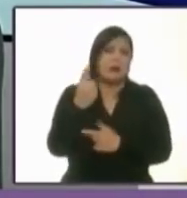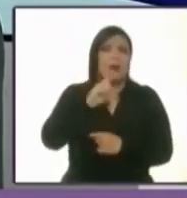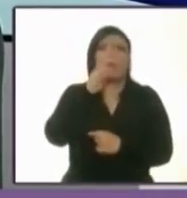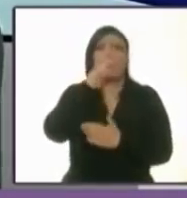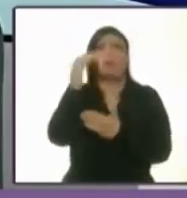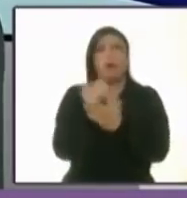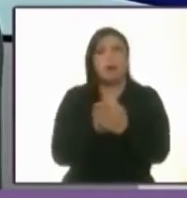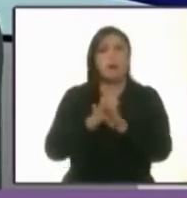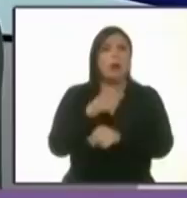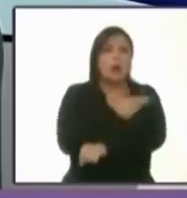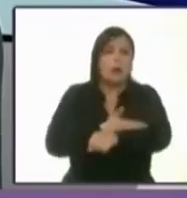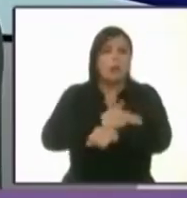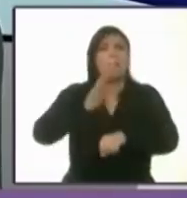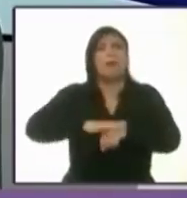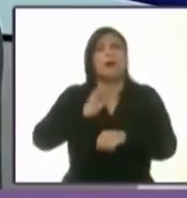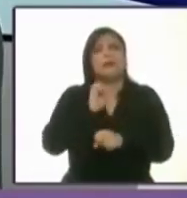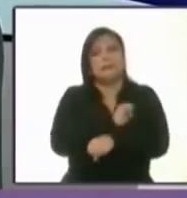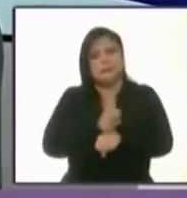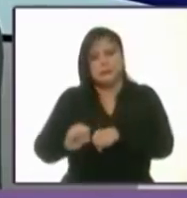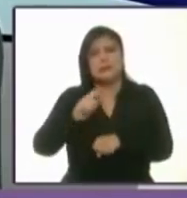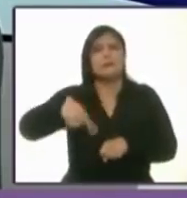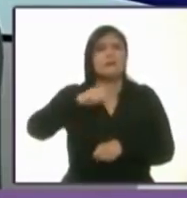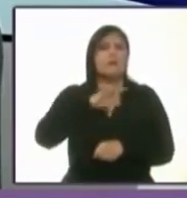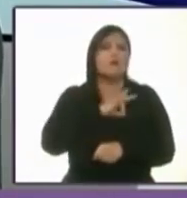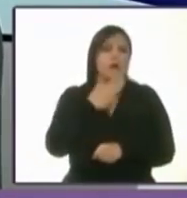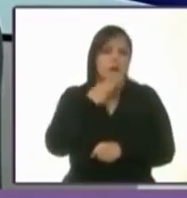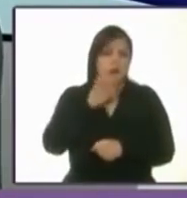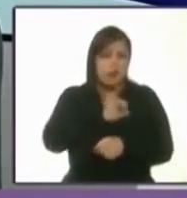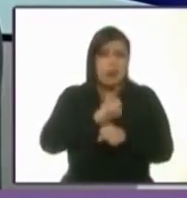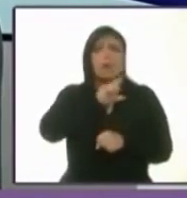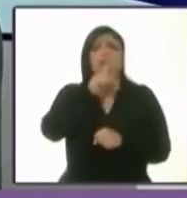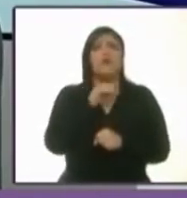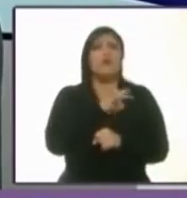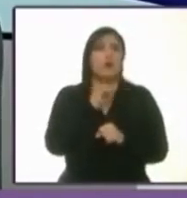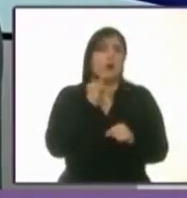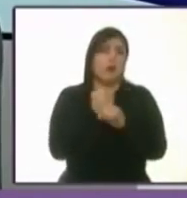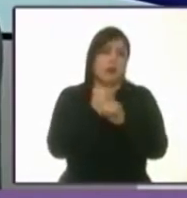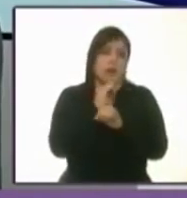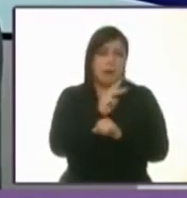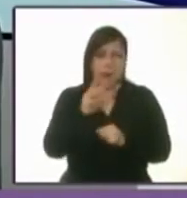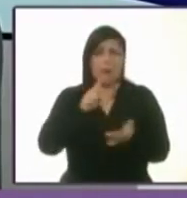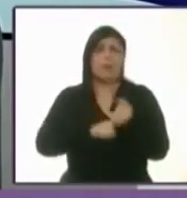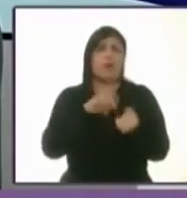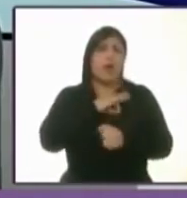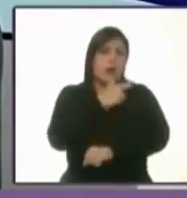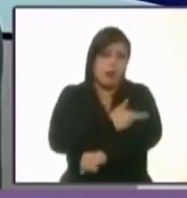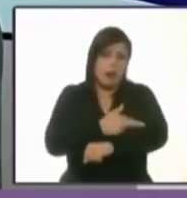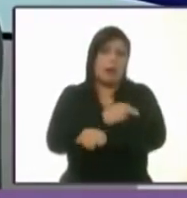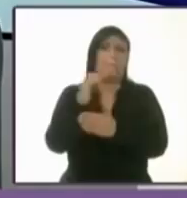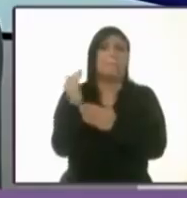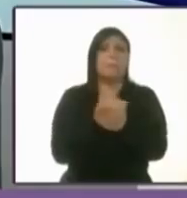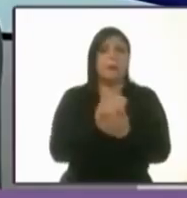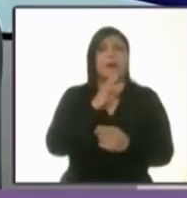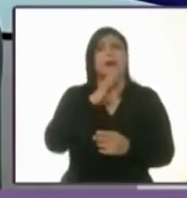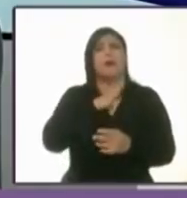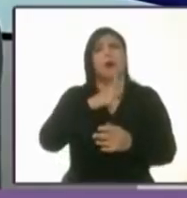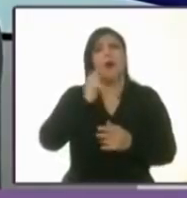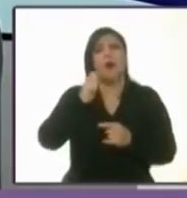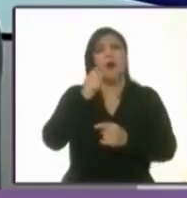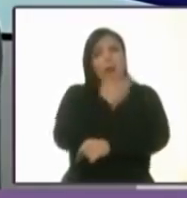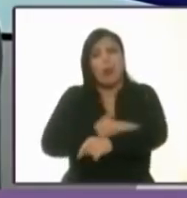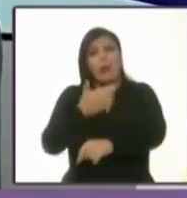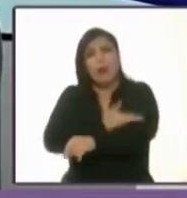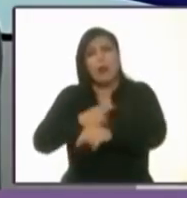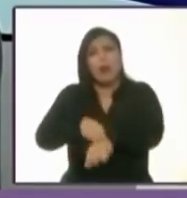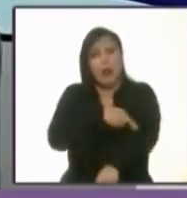menos trámites, más sencillos y que se puedan realizar vía internet, vamos a acabar con la burocracia, con la corrupción y con las fallas